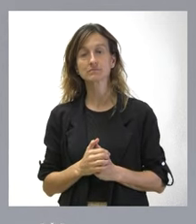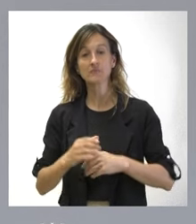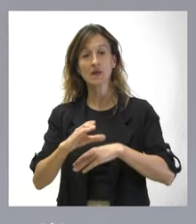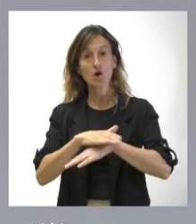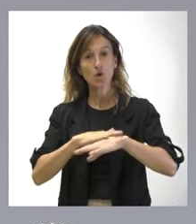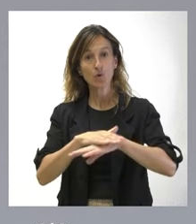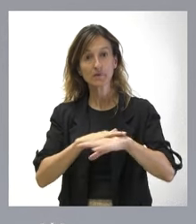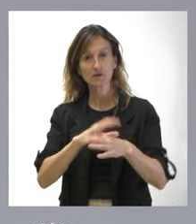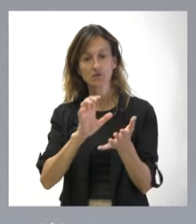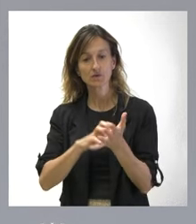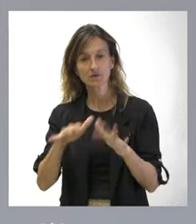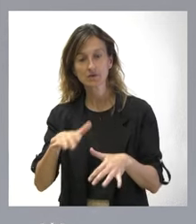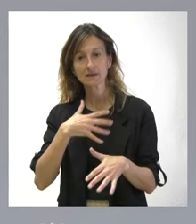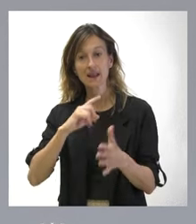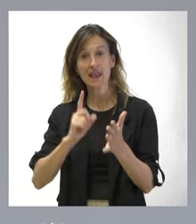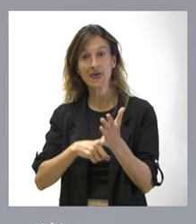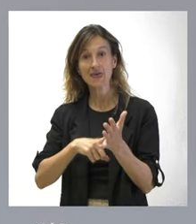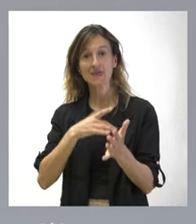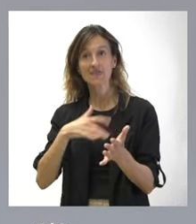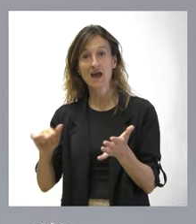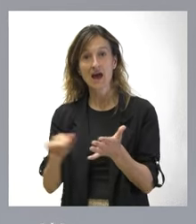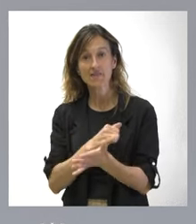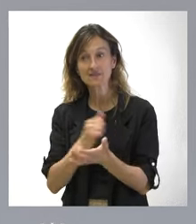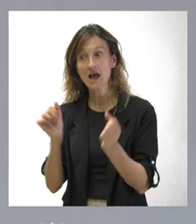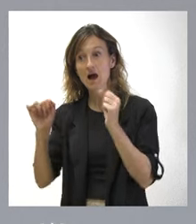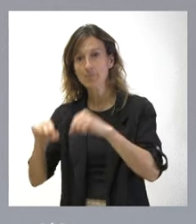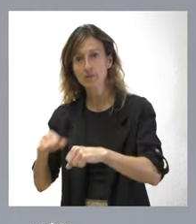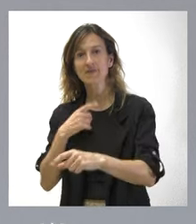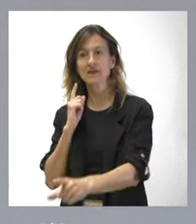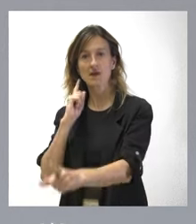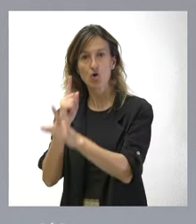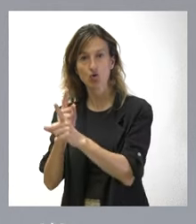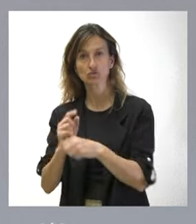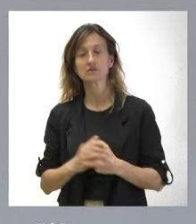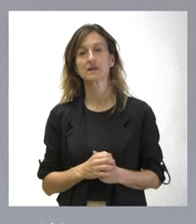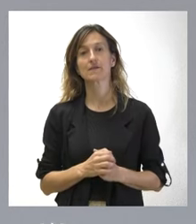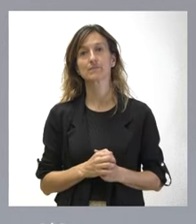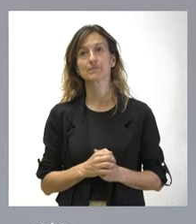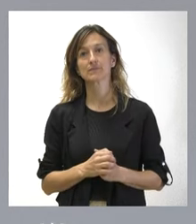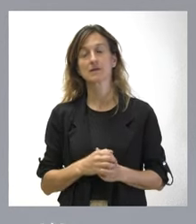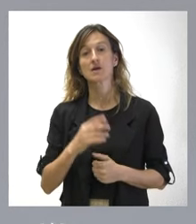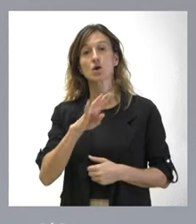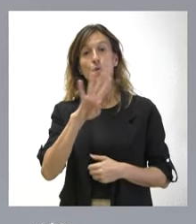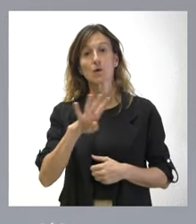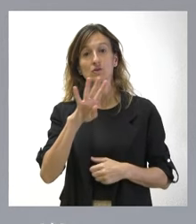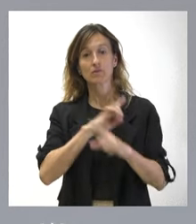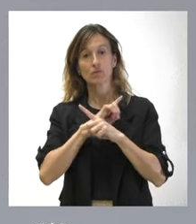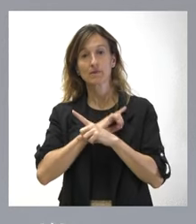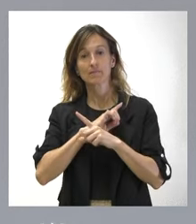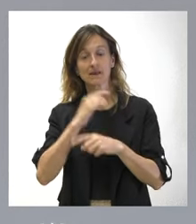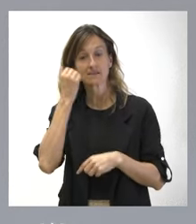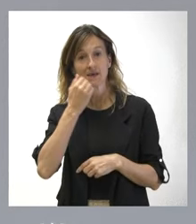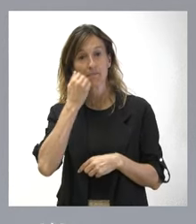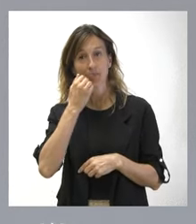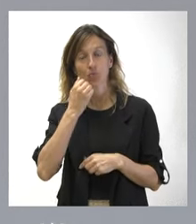autonómico de recurrir la Ley de Amnistía cuando estuviera aprobada. No en vano, dos días después, el 4 de noviembre, sábado, se